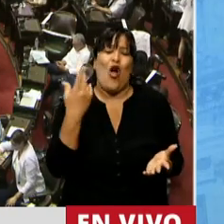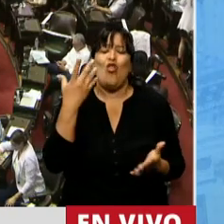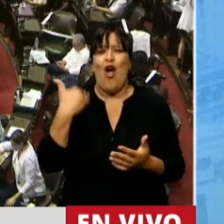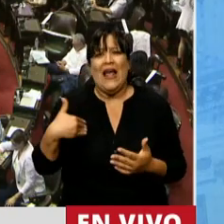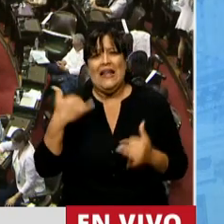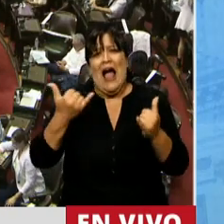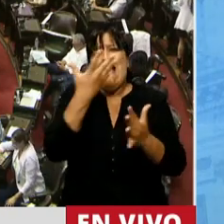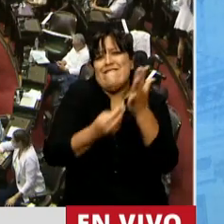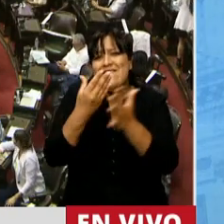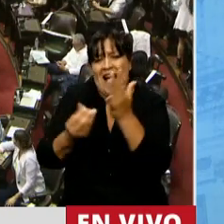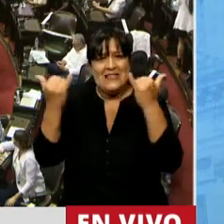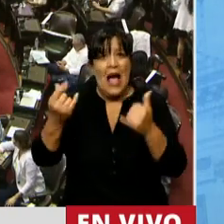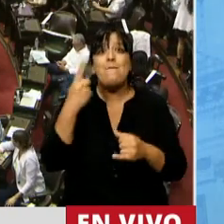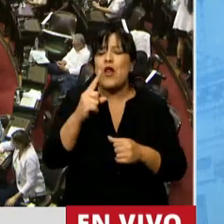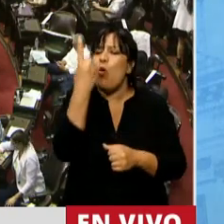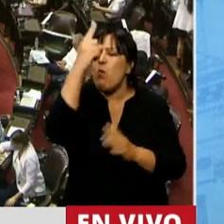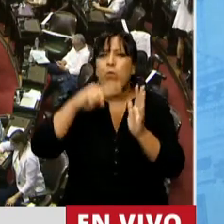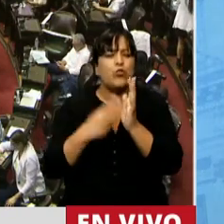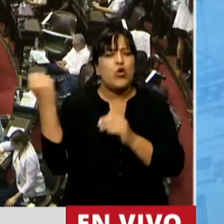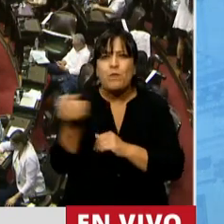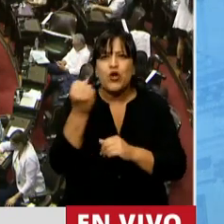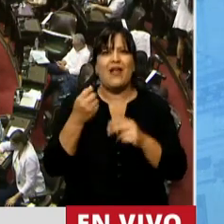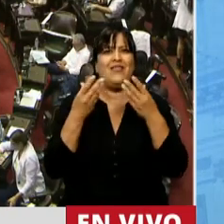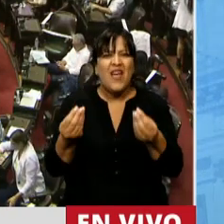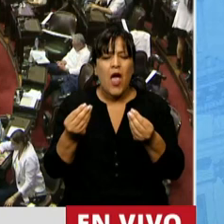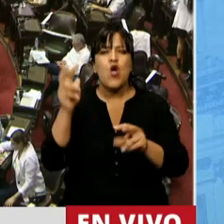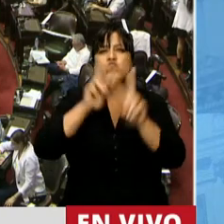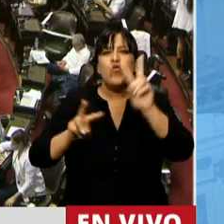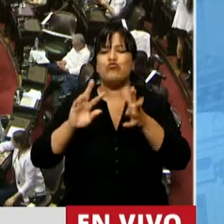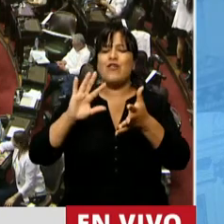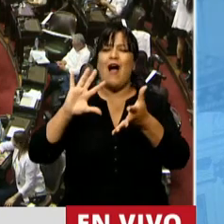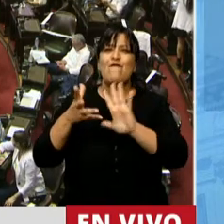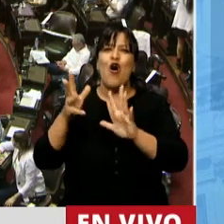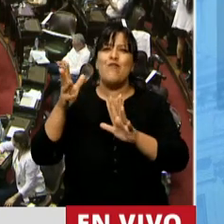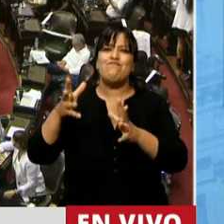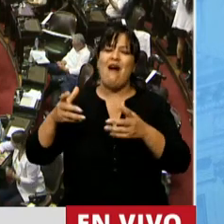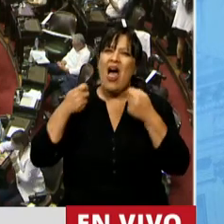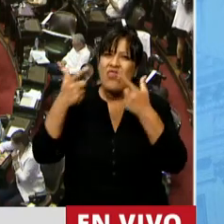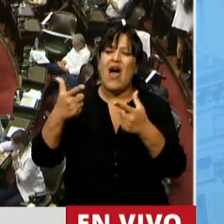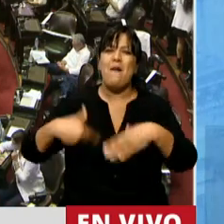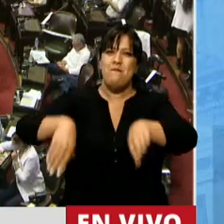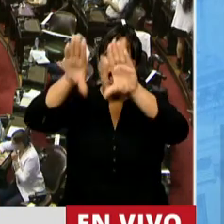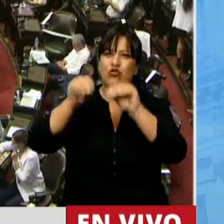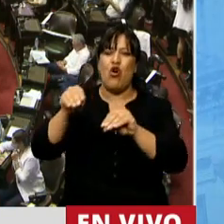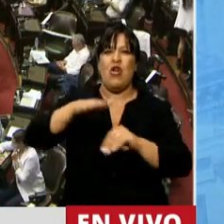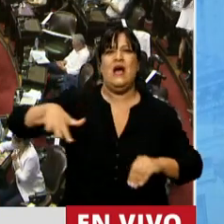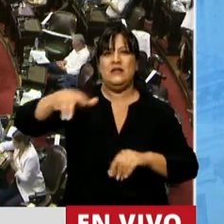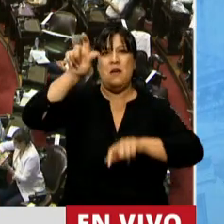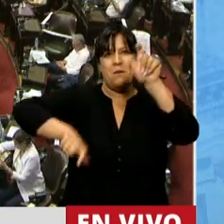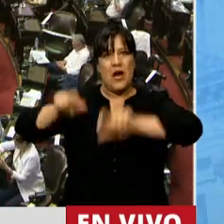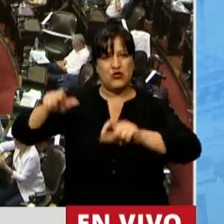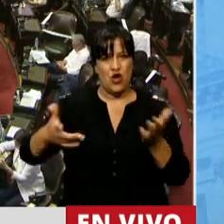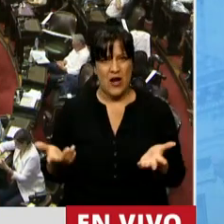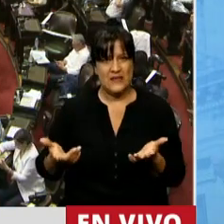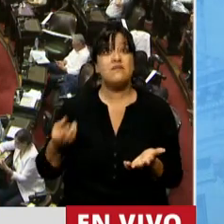defectos. Pero tiene una virtud principal que es que busca alcanzar al conjunto de la población que